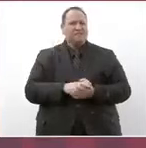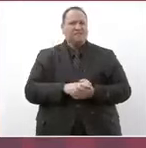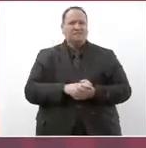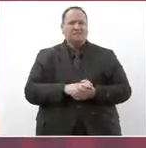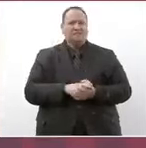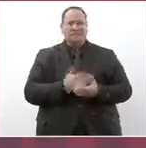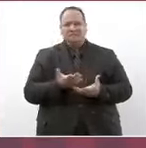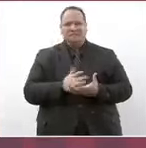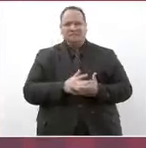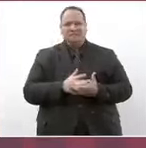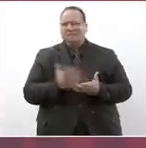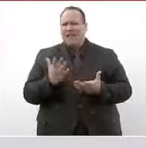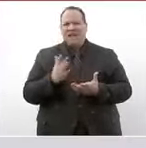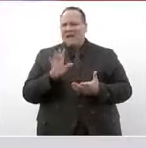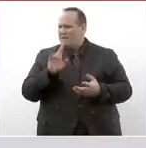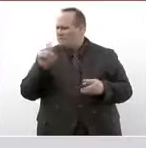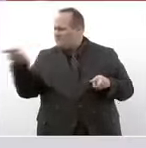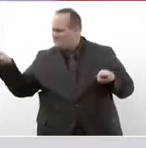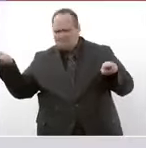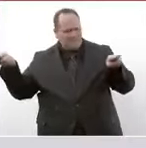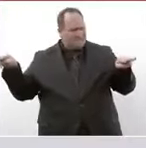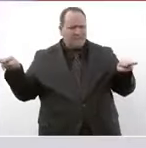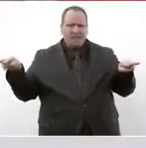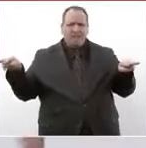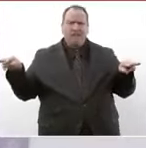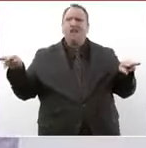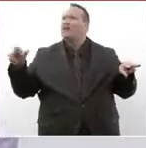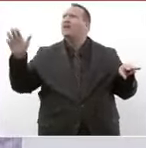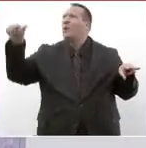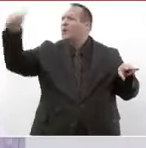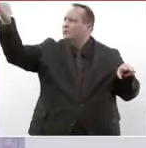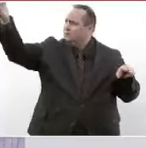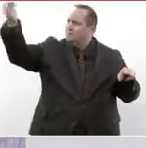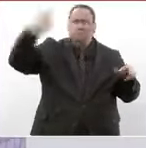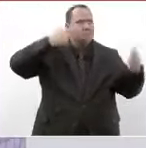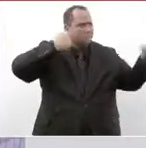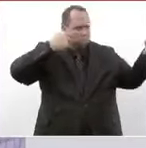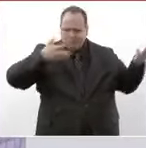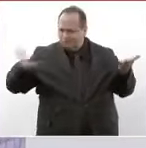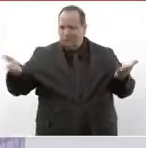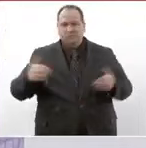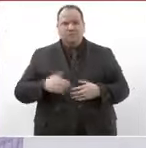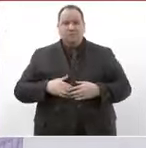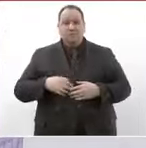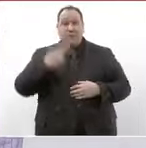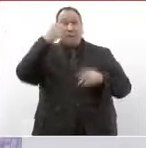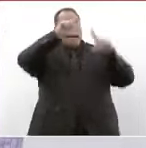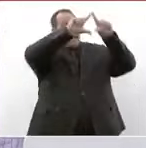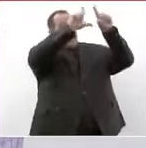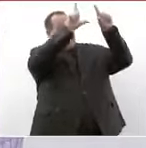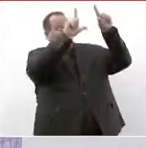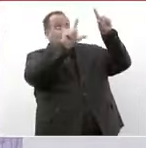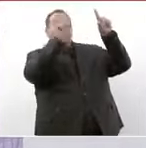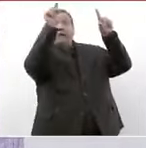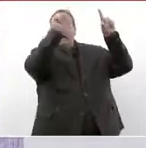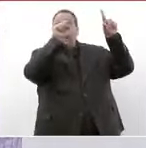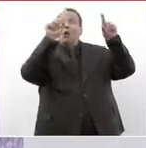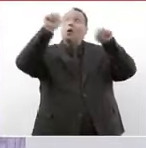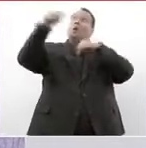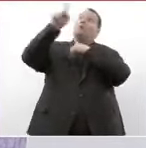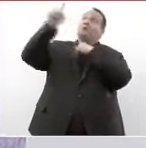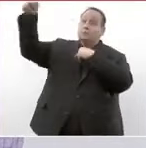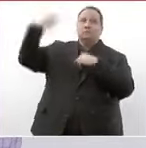están como para decirle a otros de México y del